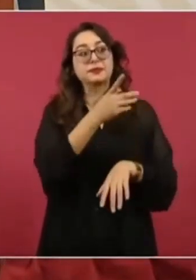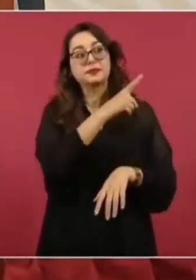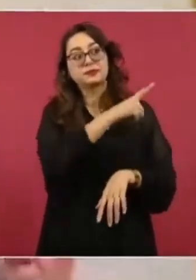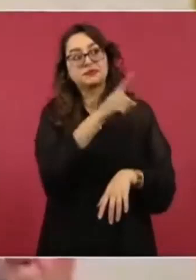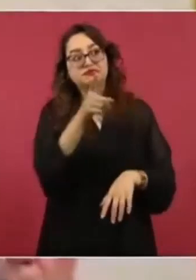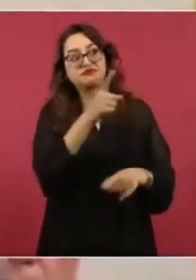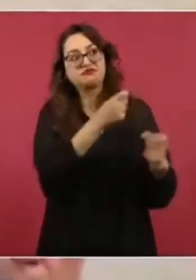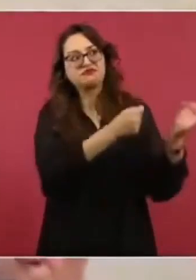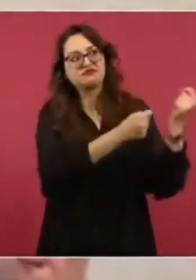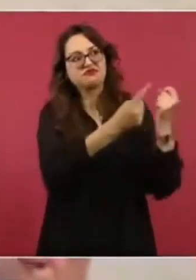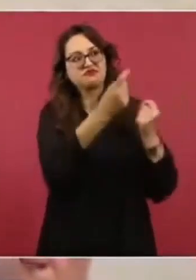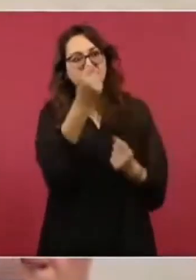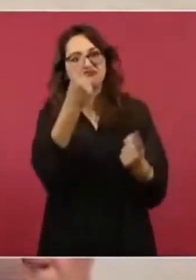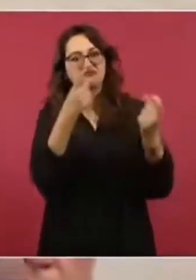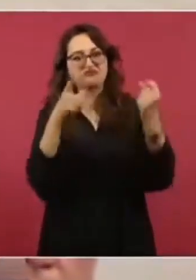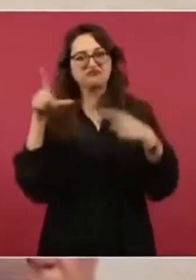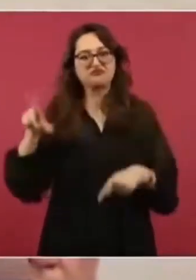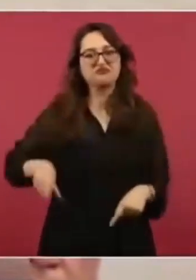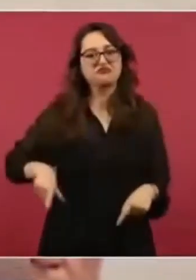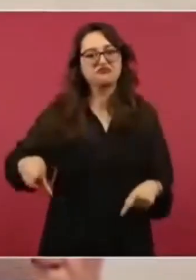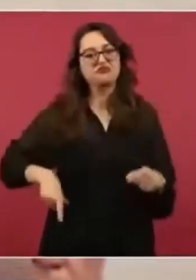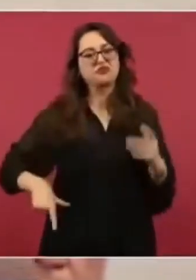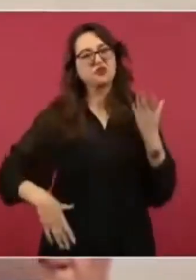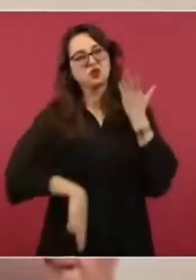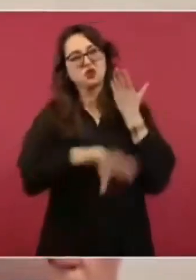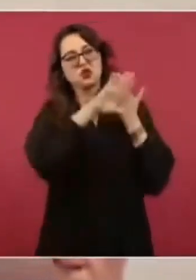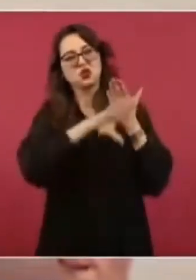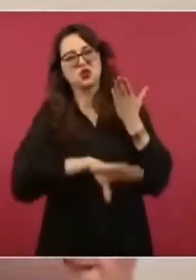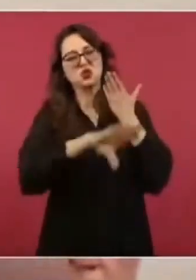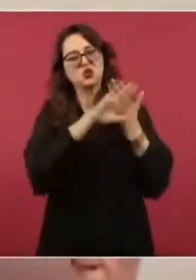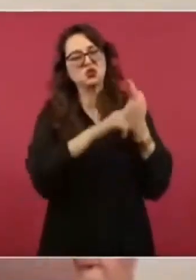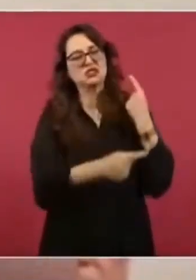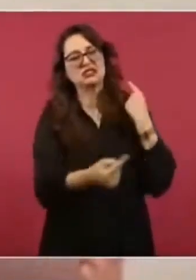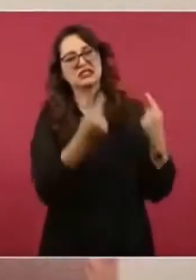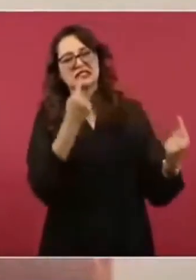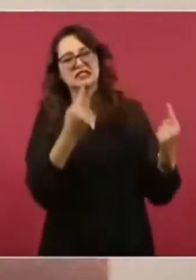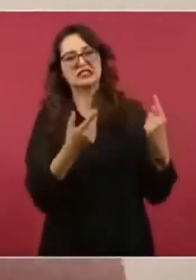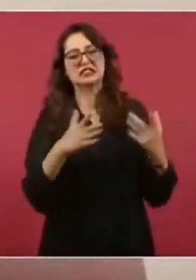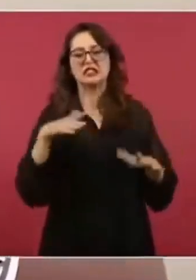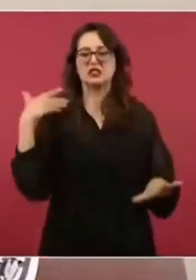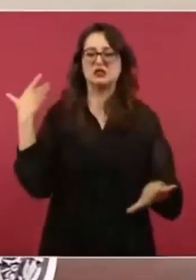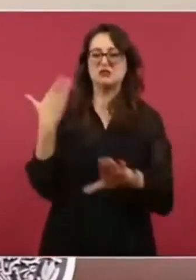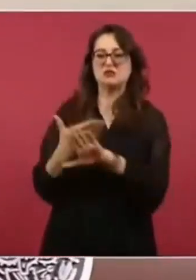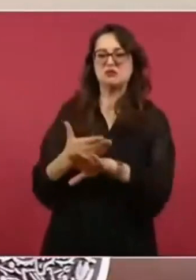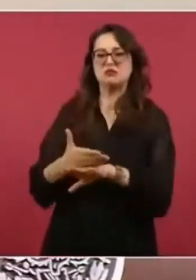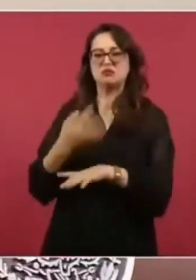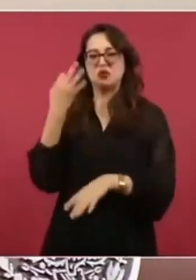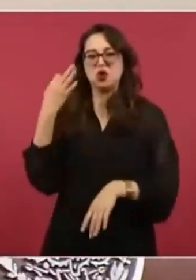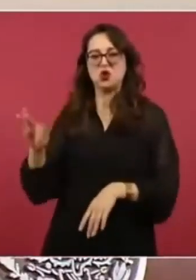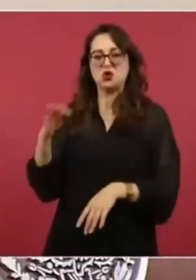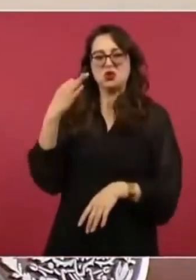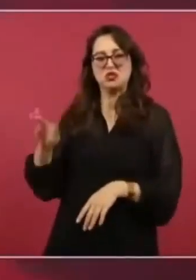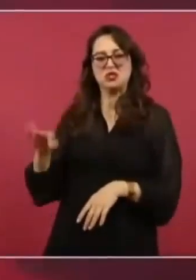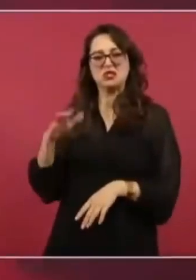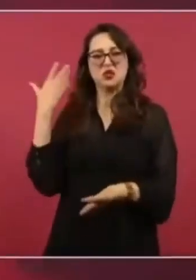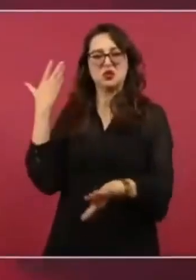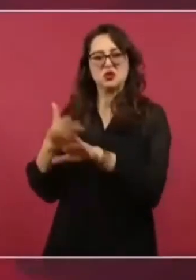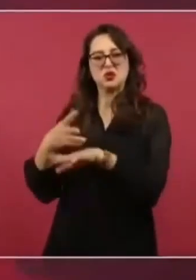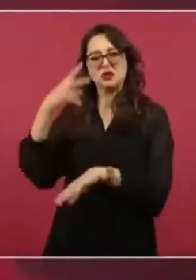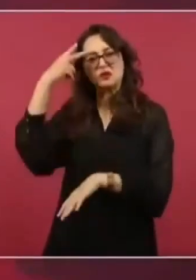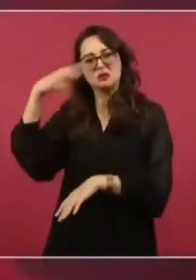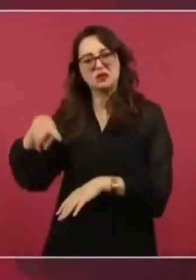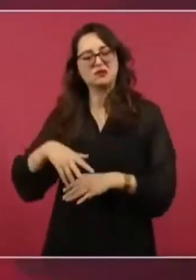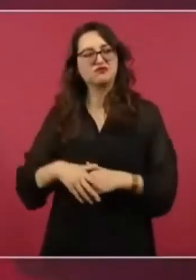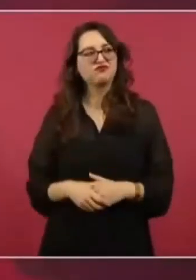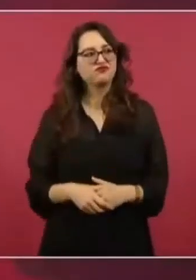de hostilidad y que quieran seguir insultando a México, pues